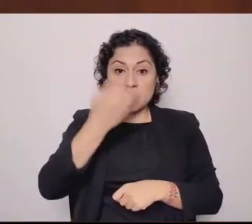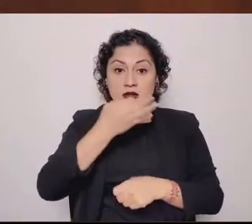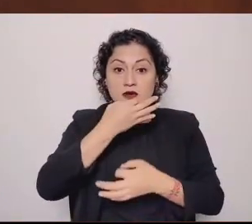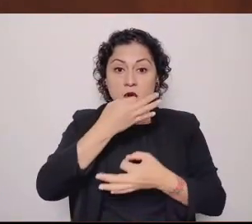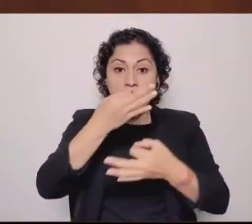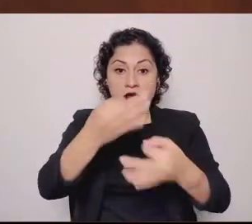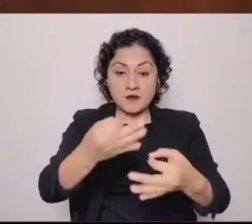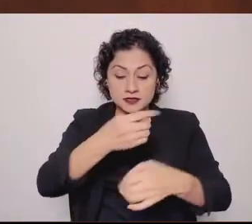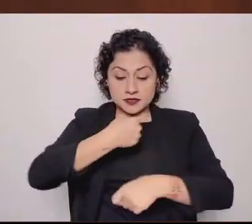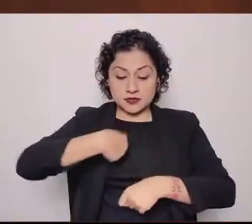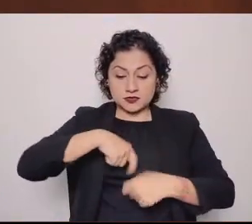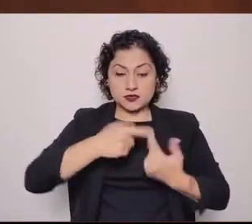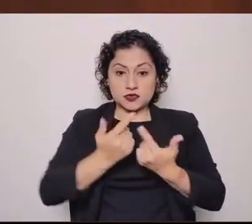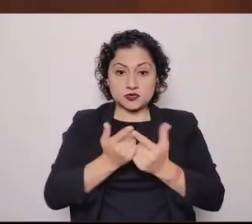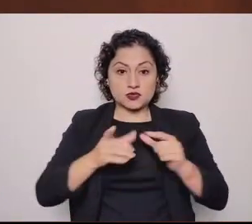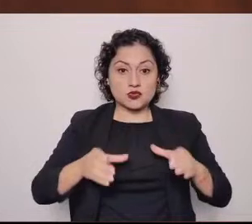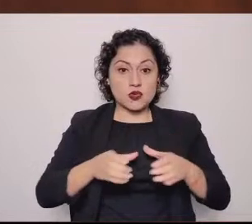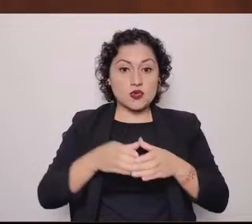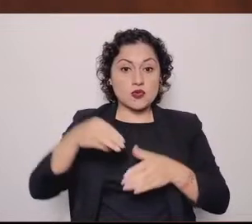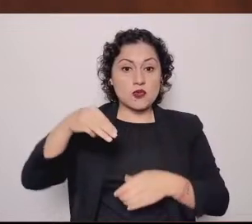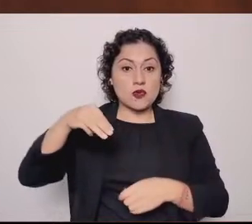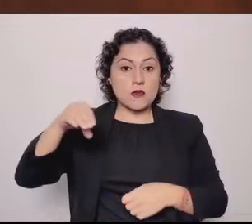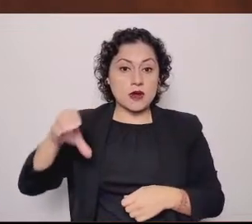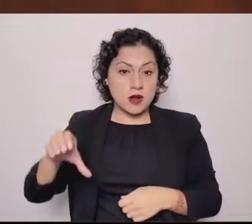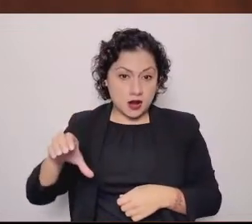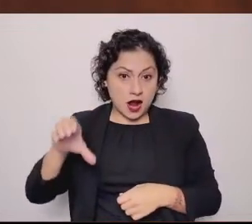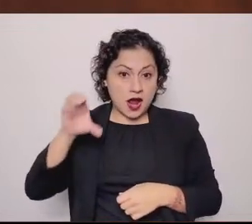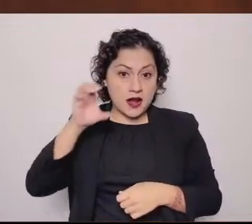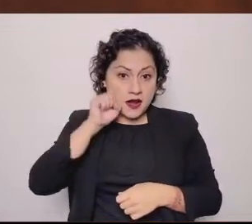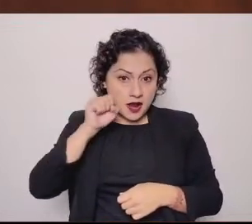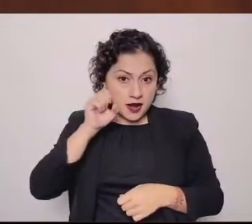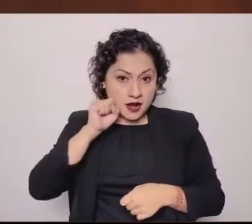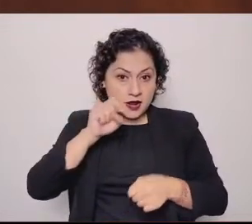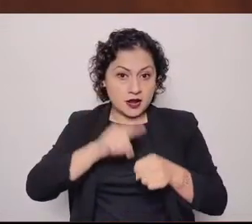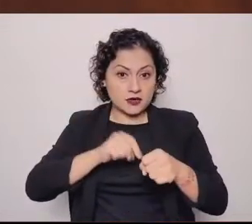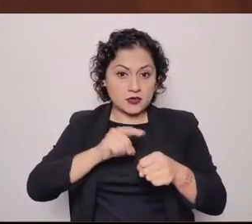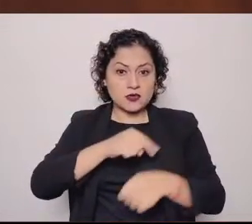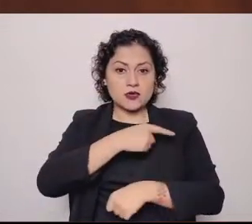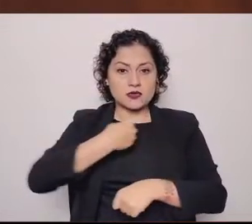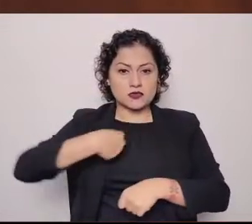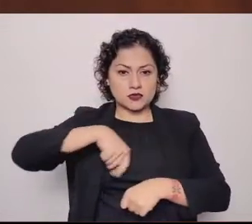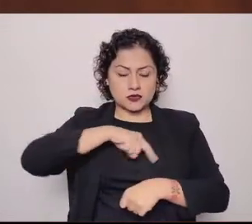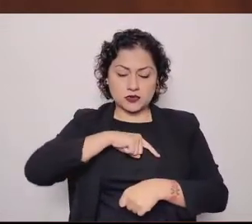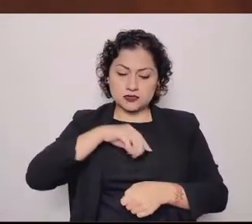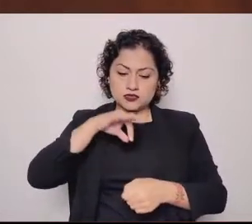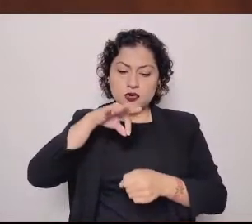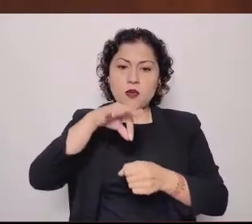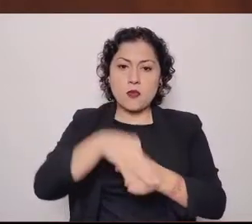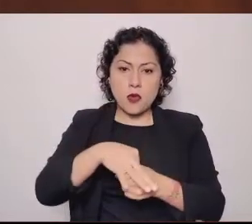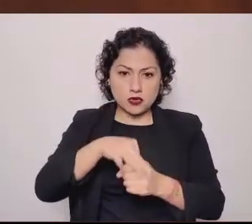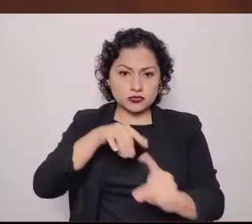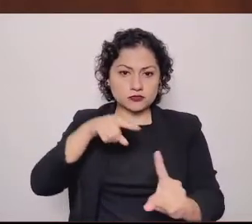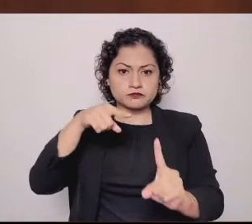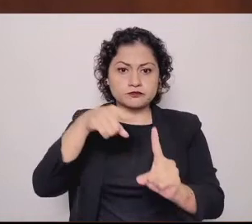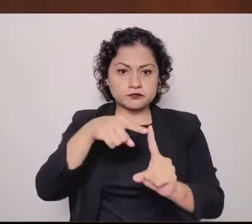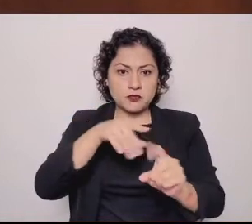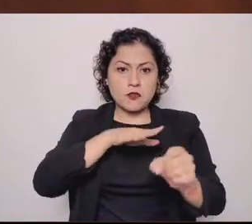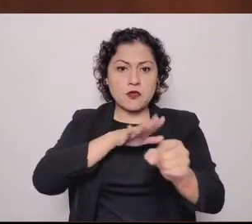comprometemos nuestros votos con las luchas por las causas democráticas.